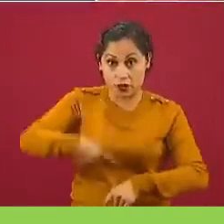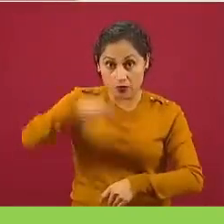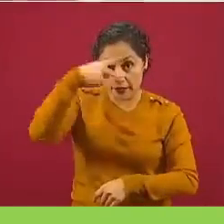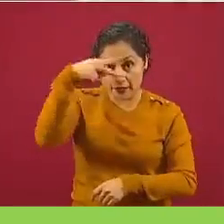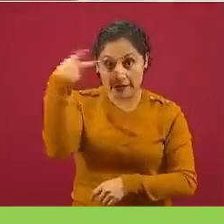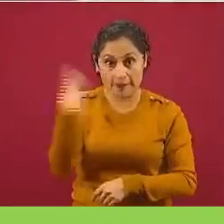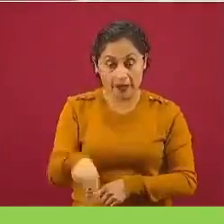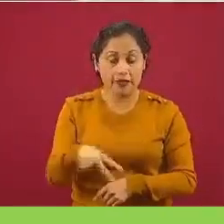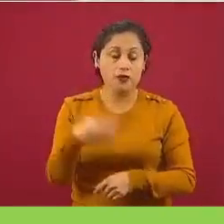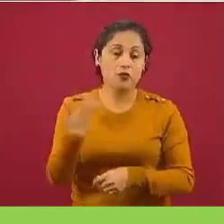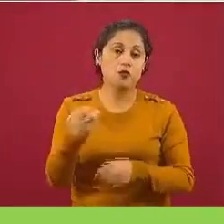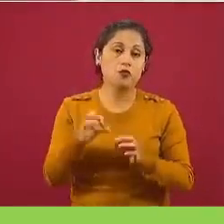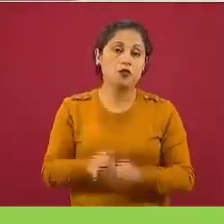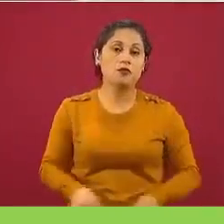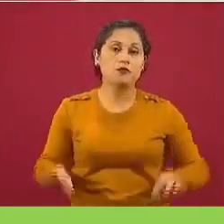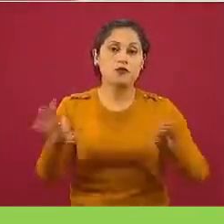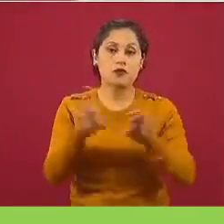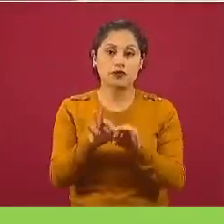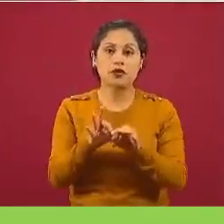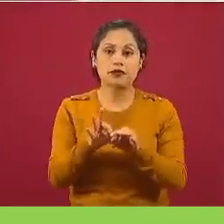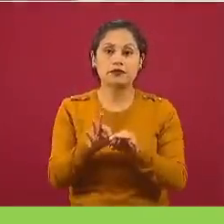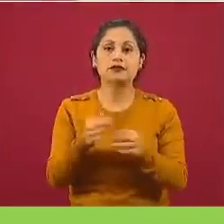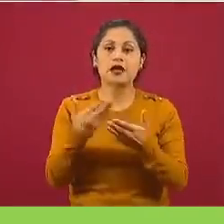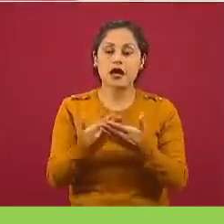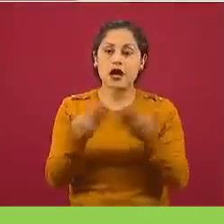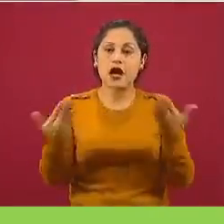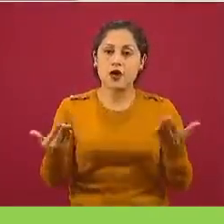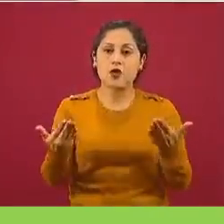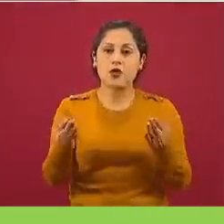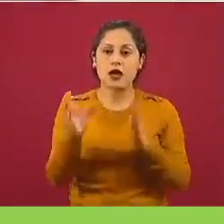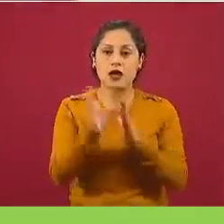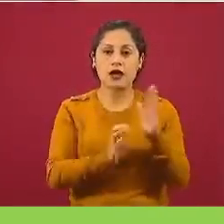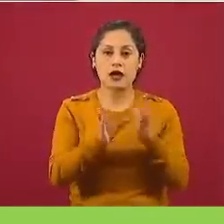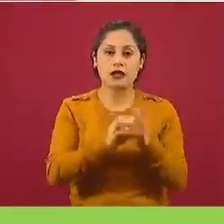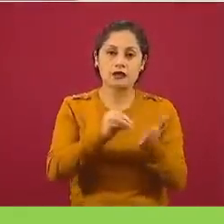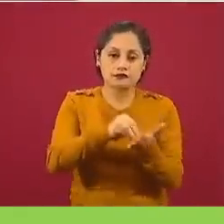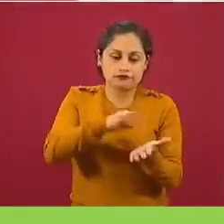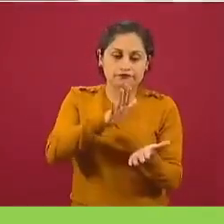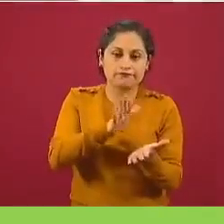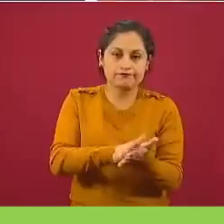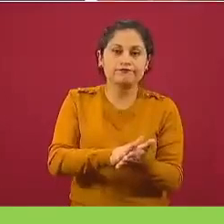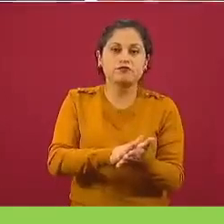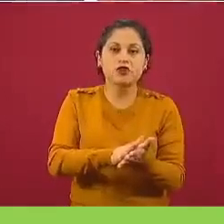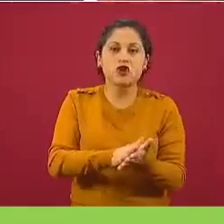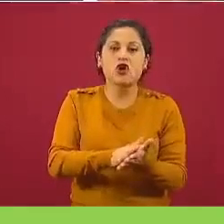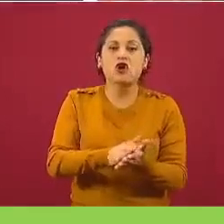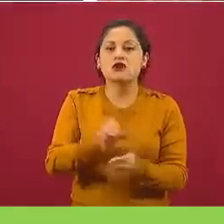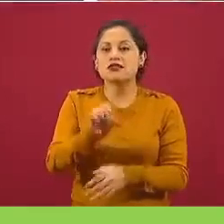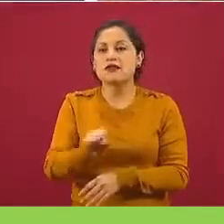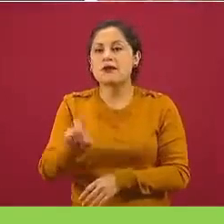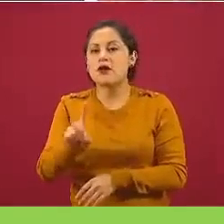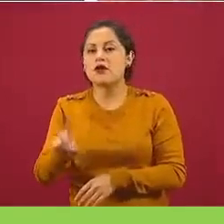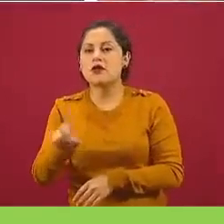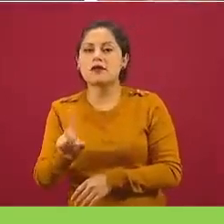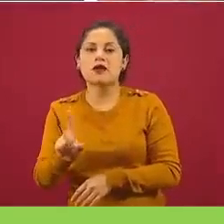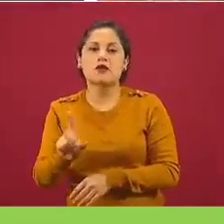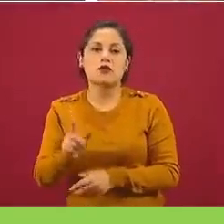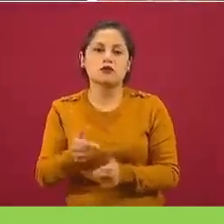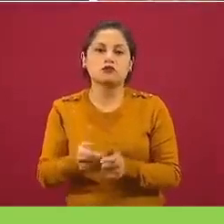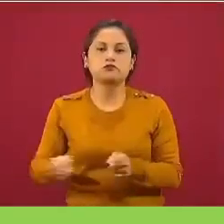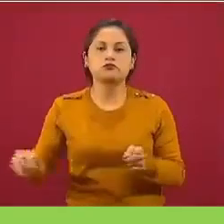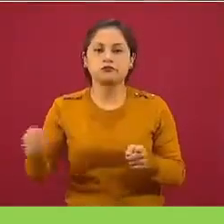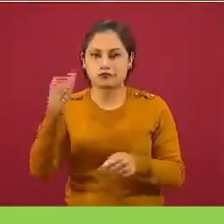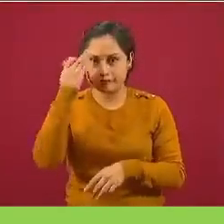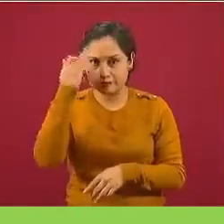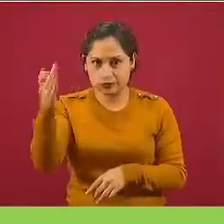permanecer los fines de semana largo. Los fines de semana largo, nada más para darles una idea, estamos hablando de…